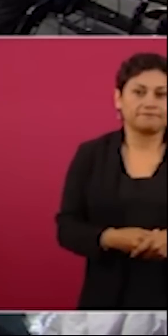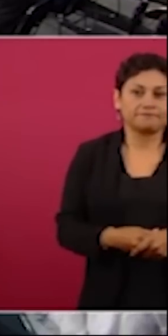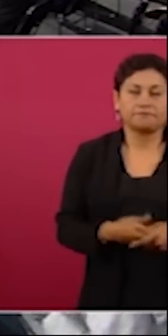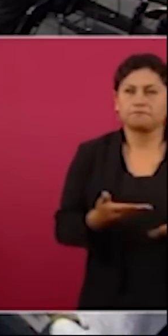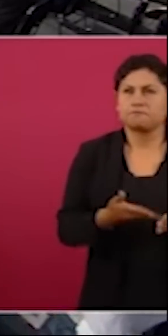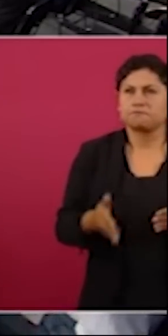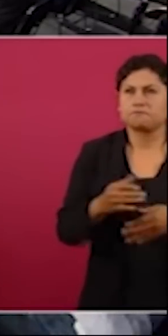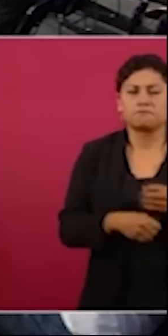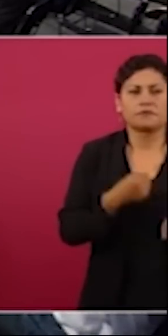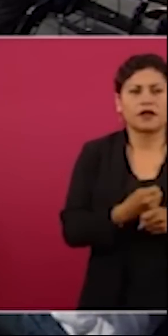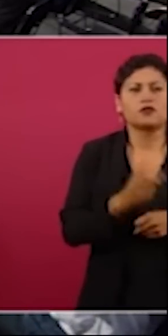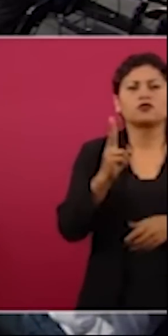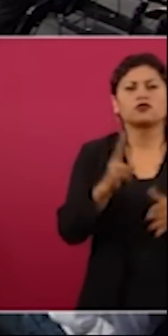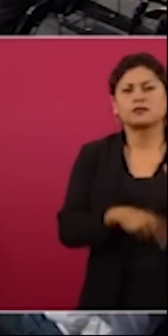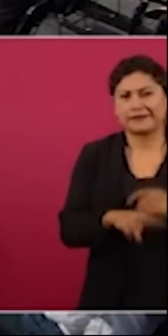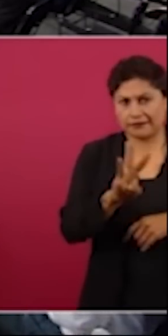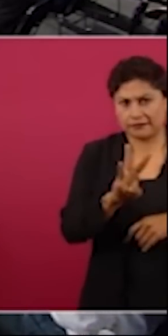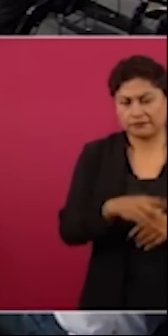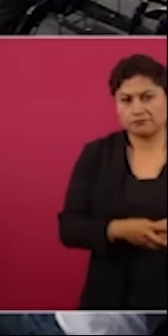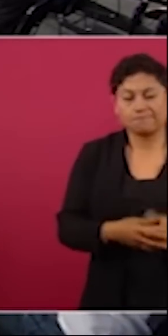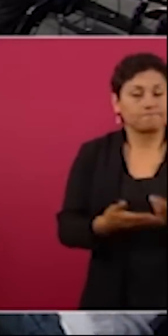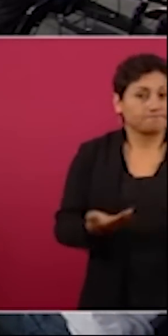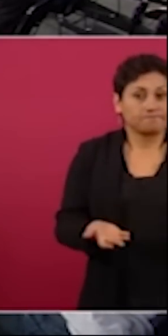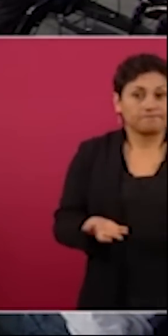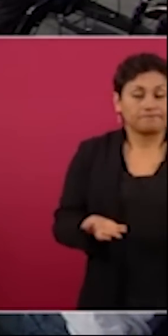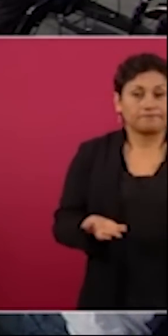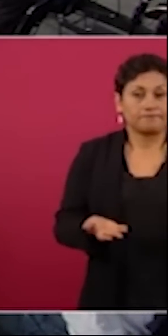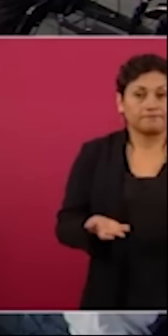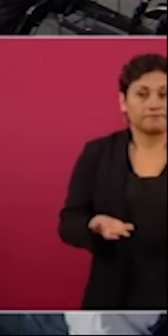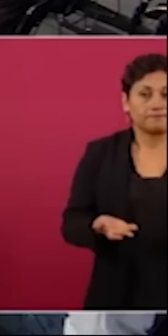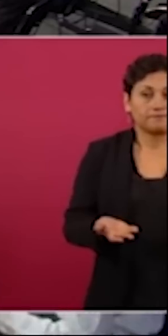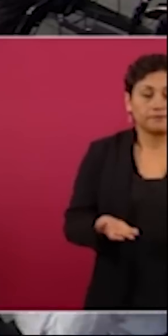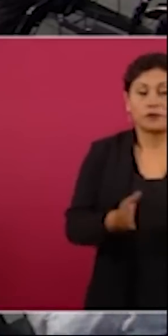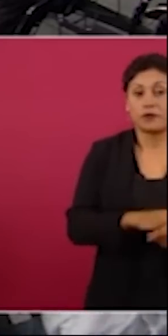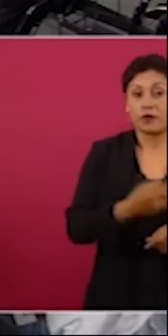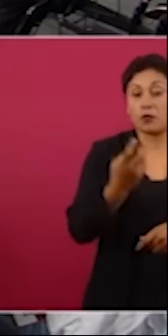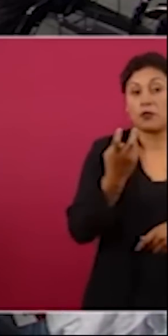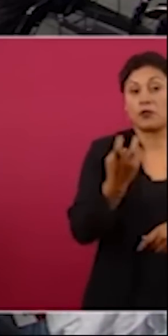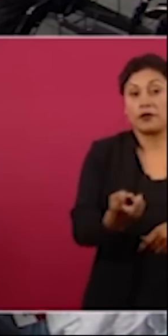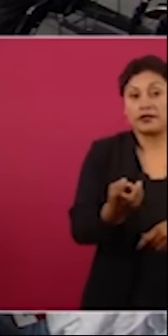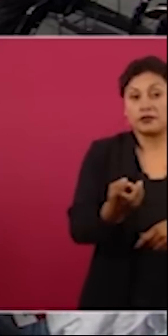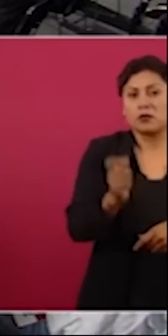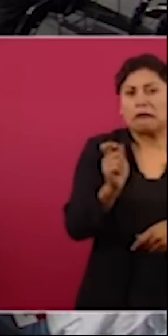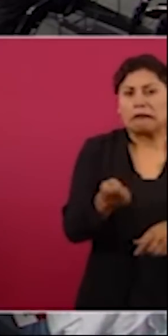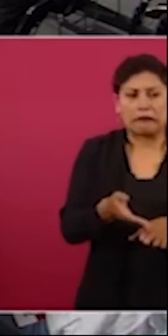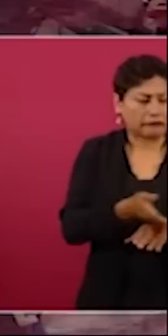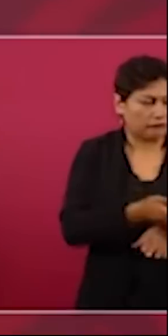2003 entonces no había pues ningún cuidado